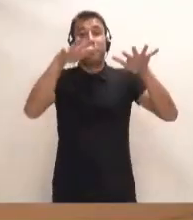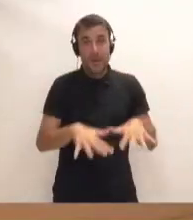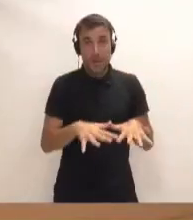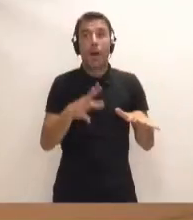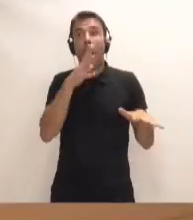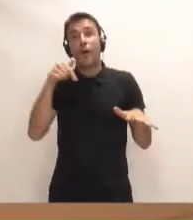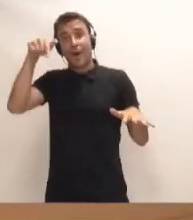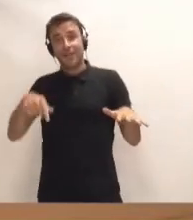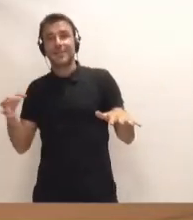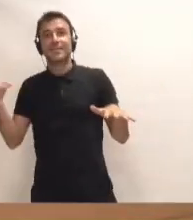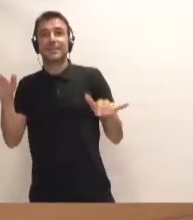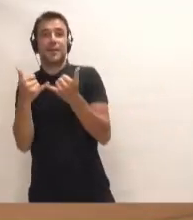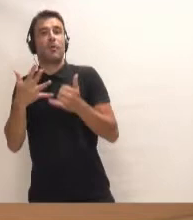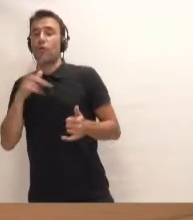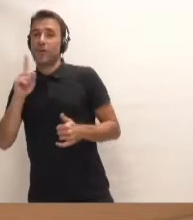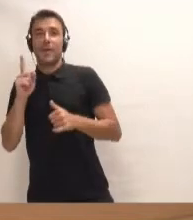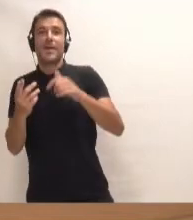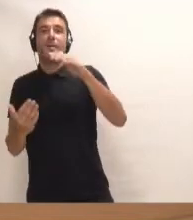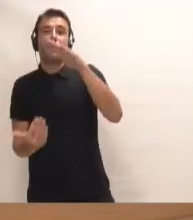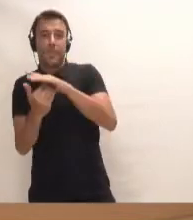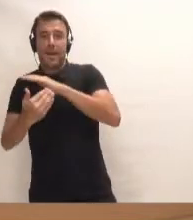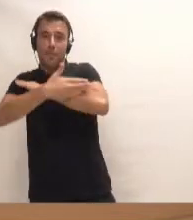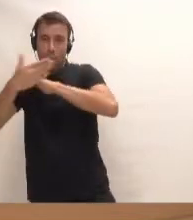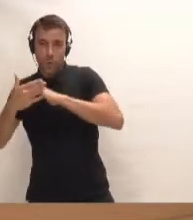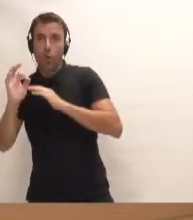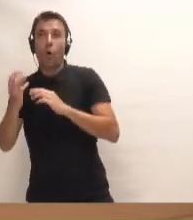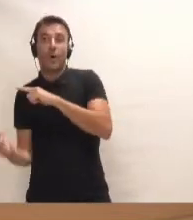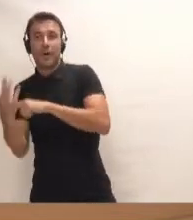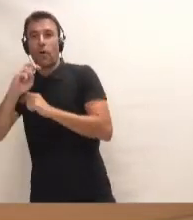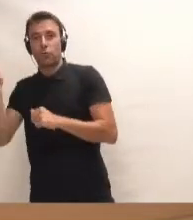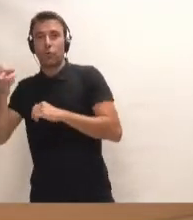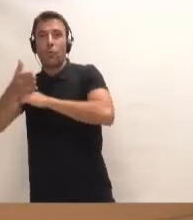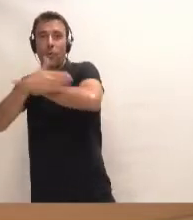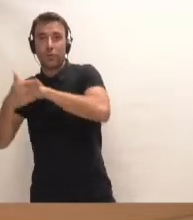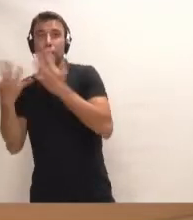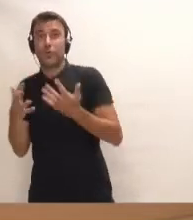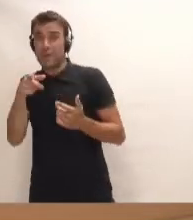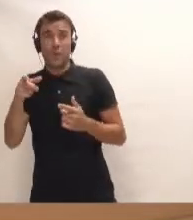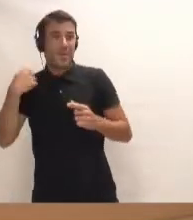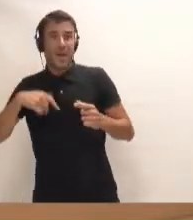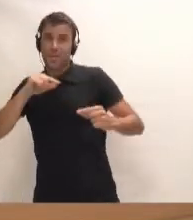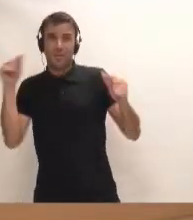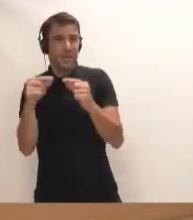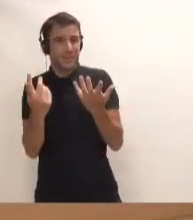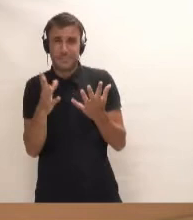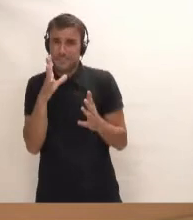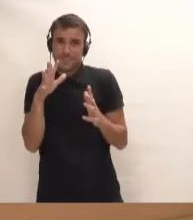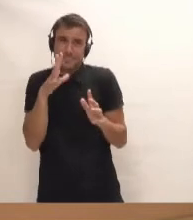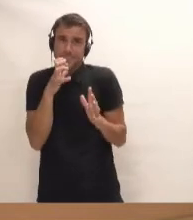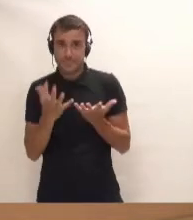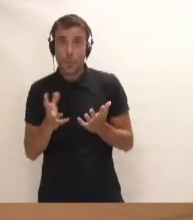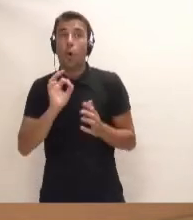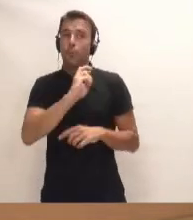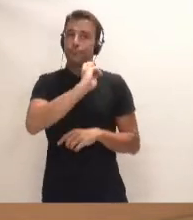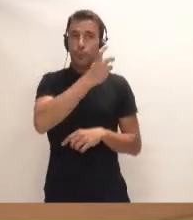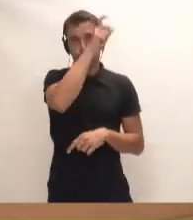ningún puerto en Tenerife ni que se haga ningún otro puerto. Entonces, estamos llegando a ese tipo de debate. O también, como otro político,